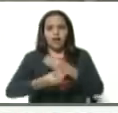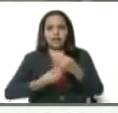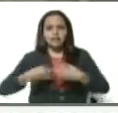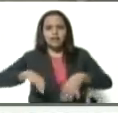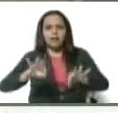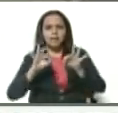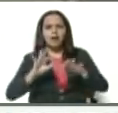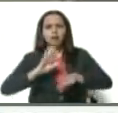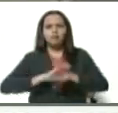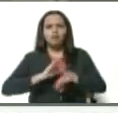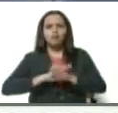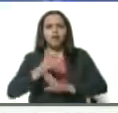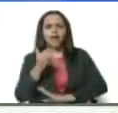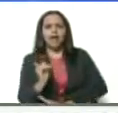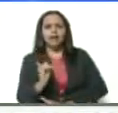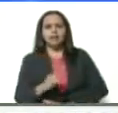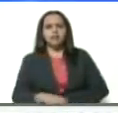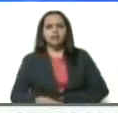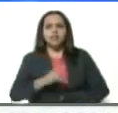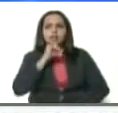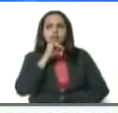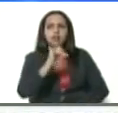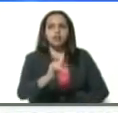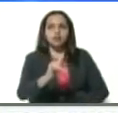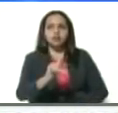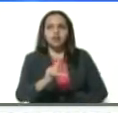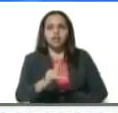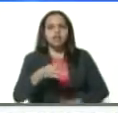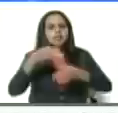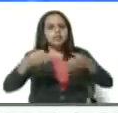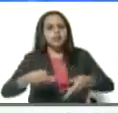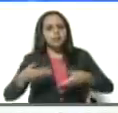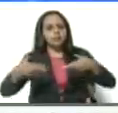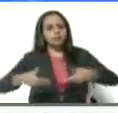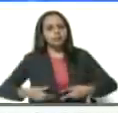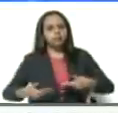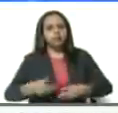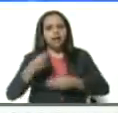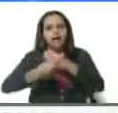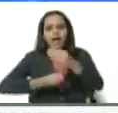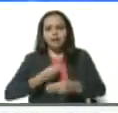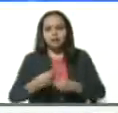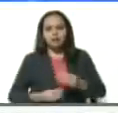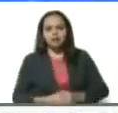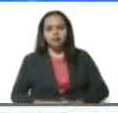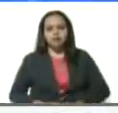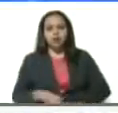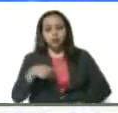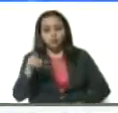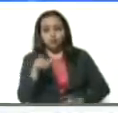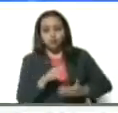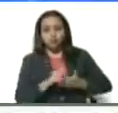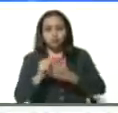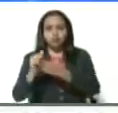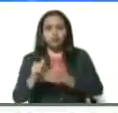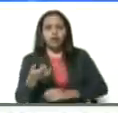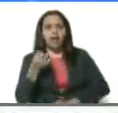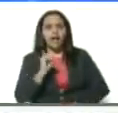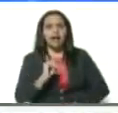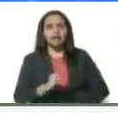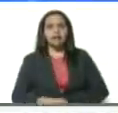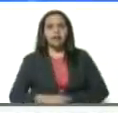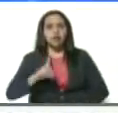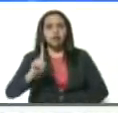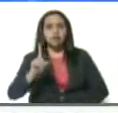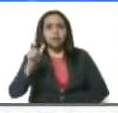porque forma parte de la denuncia que insistentemente hemos venido haciendo, usted al frente. Hay una